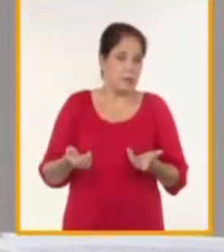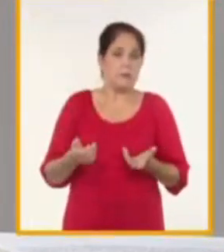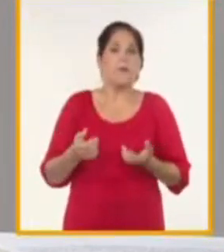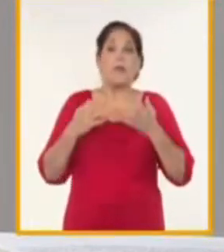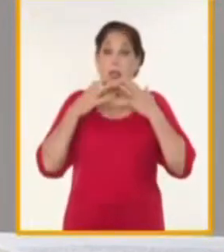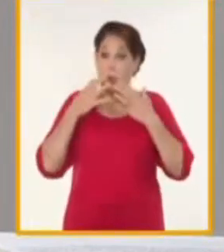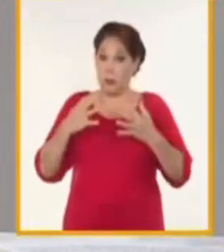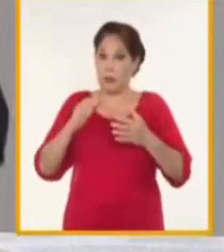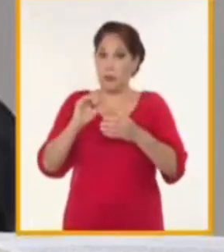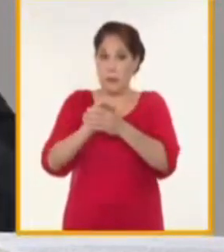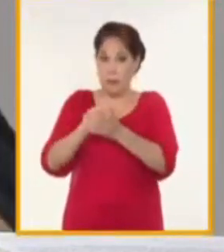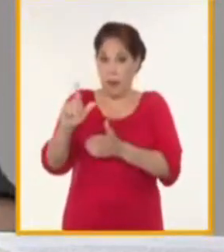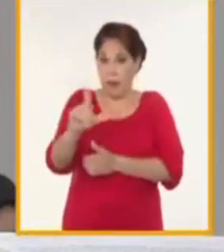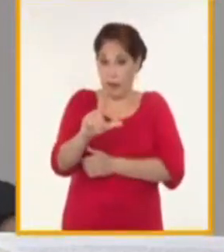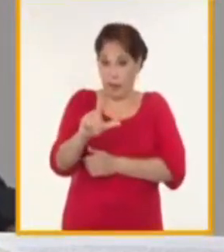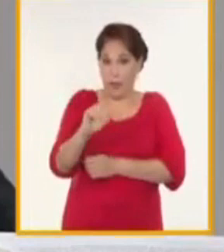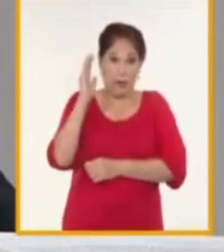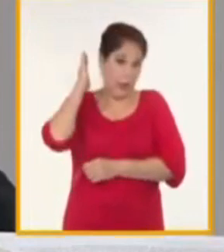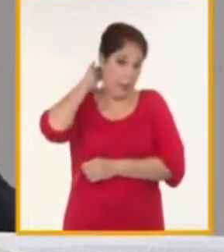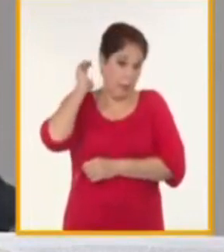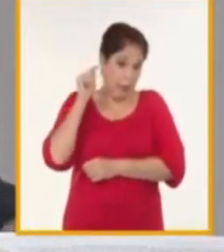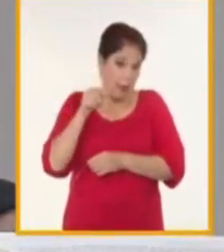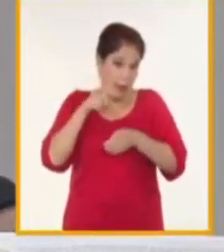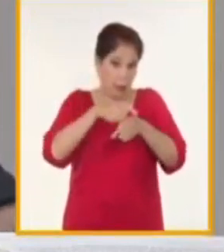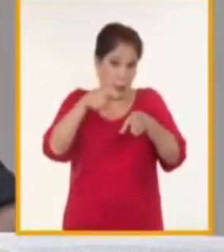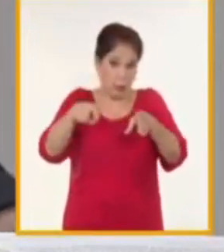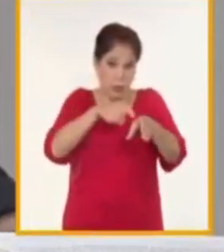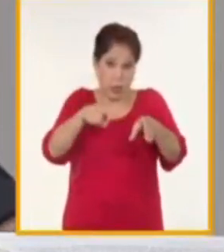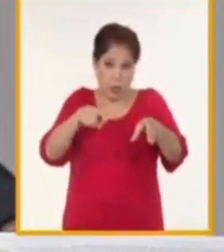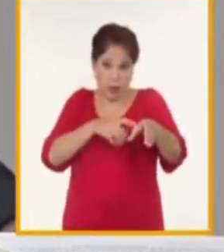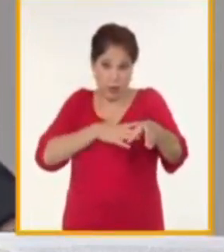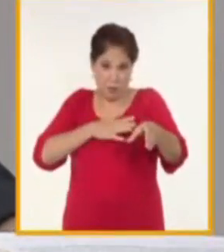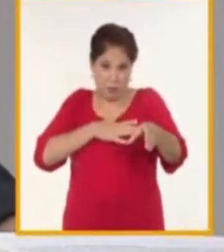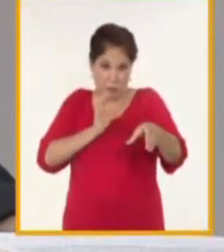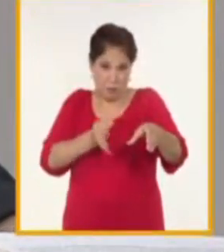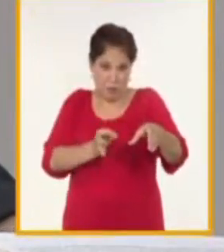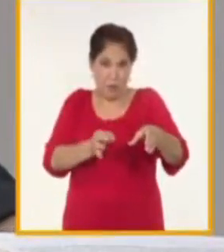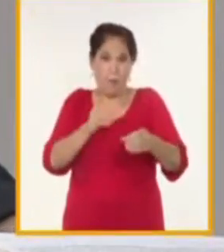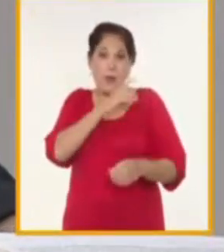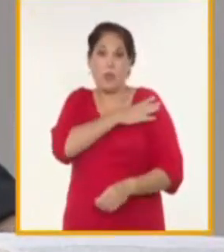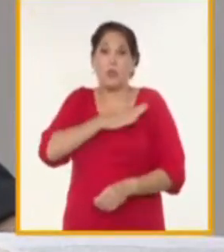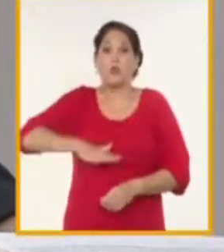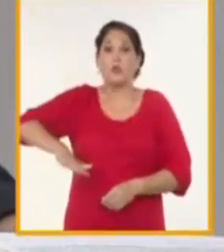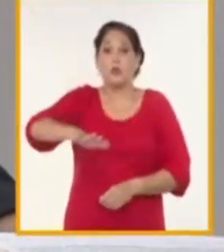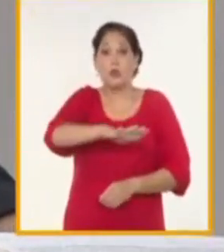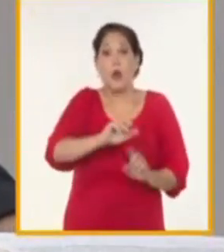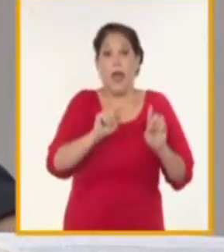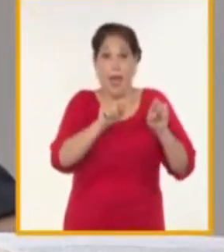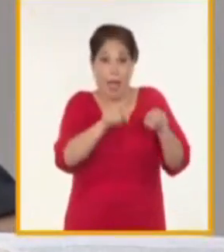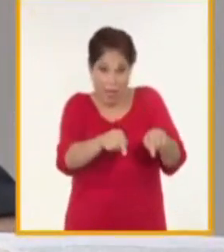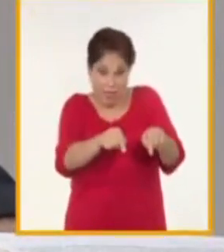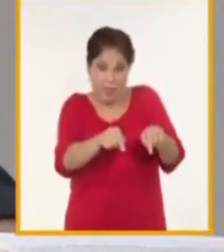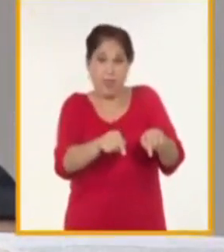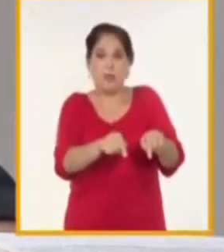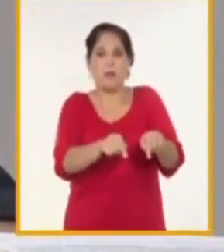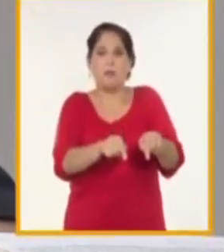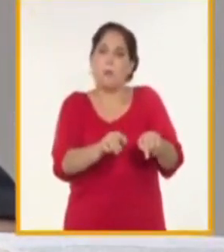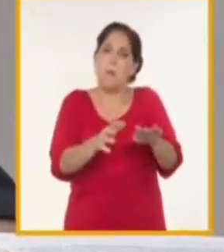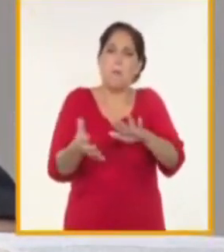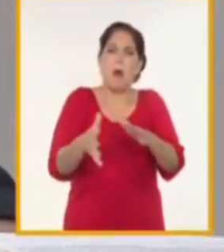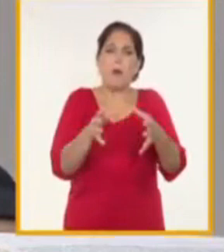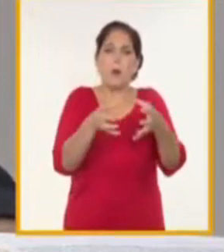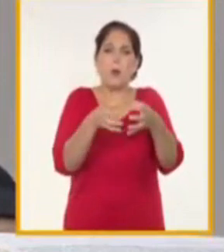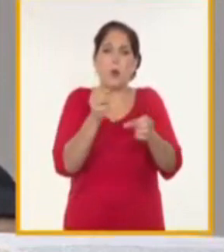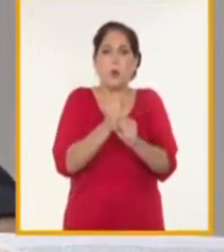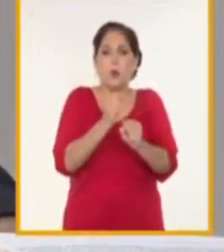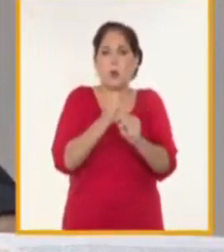en la terminal y como Ana lo explicaba en la zona se cuenta con se ha contado con un equipo de